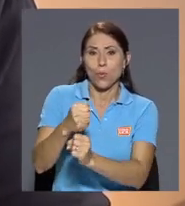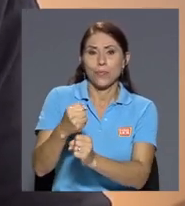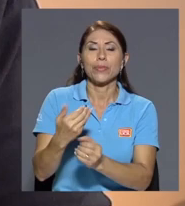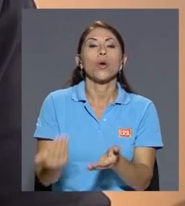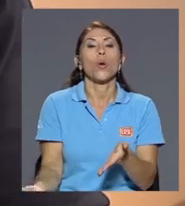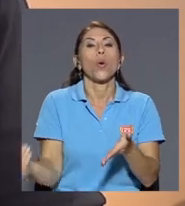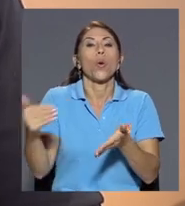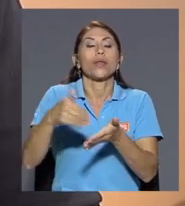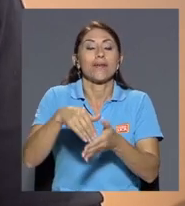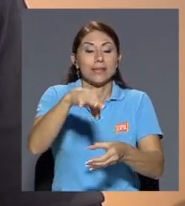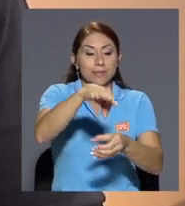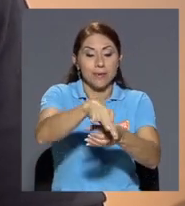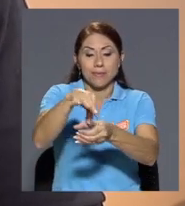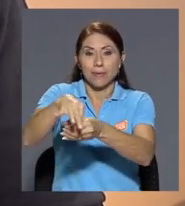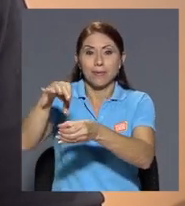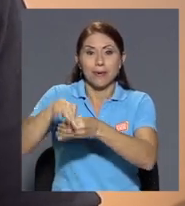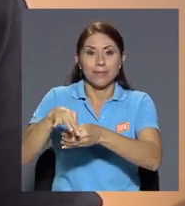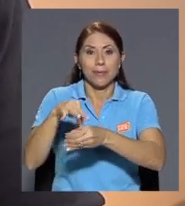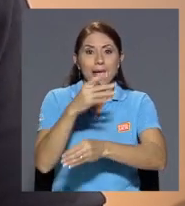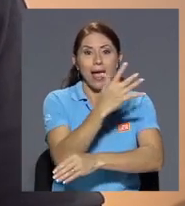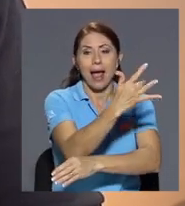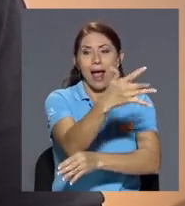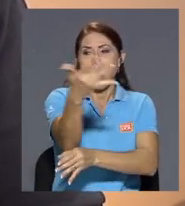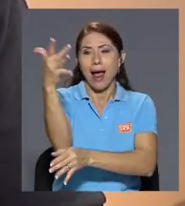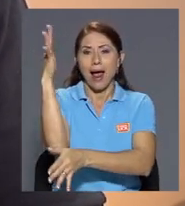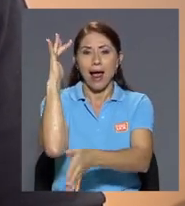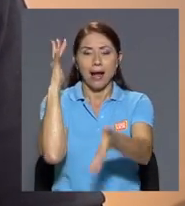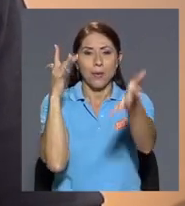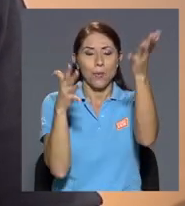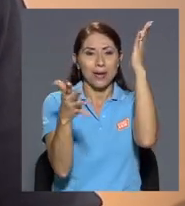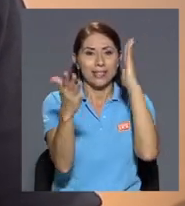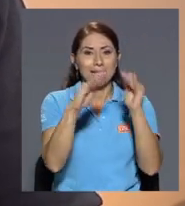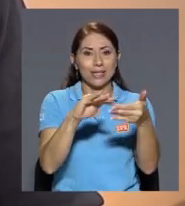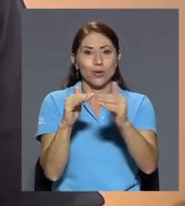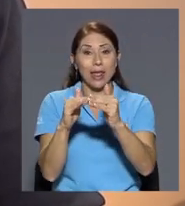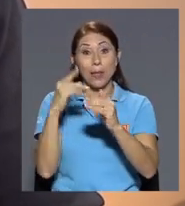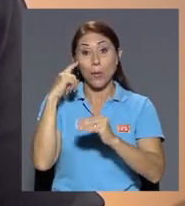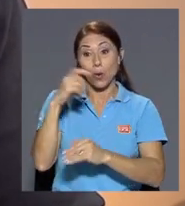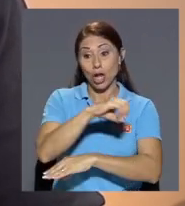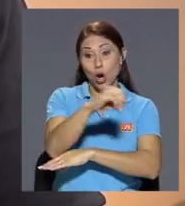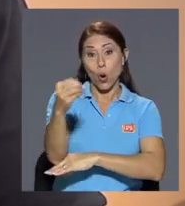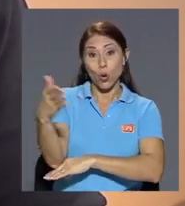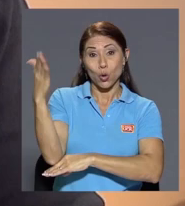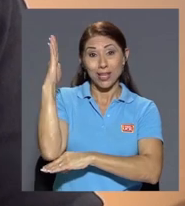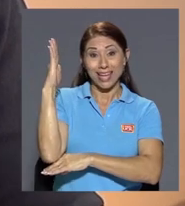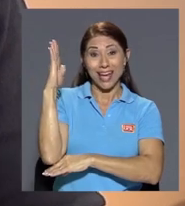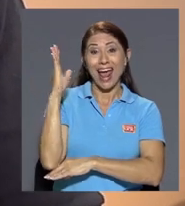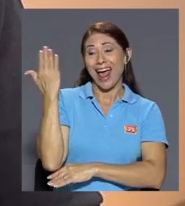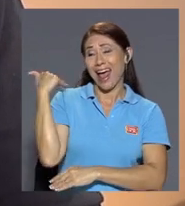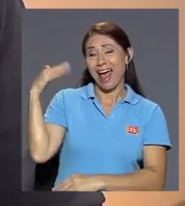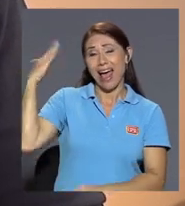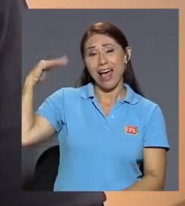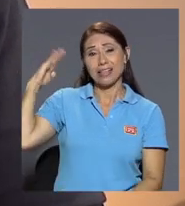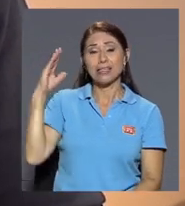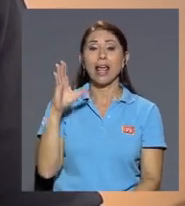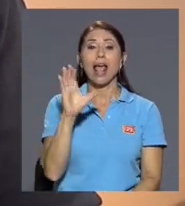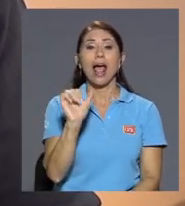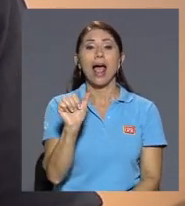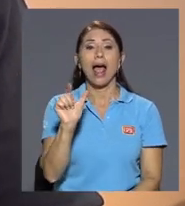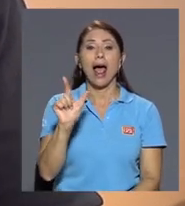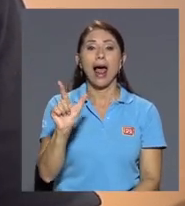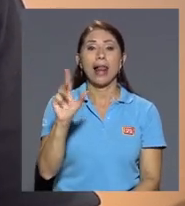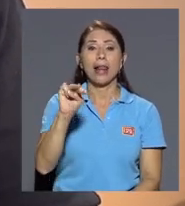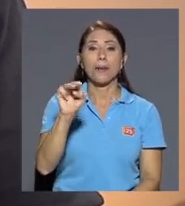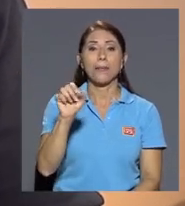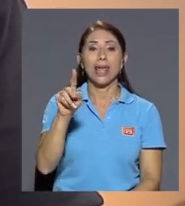rearborización de la ciudad porque Orotina originalmente tenían esos almendros que les menciono estaban por toda la ciudad pero en